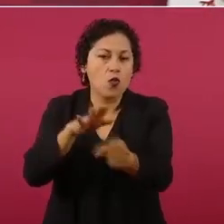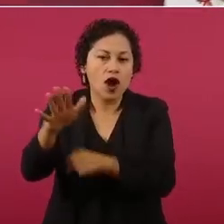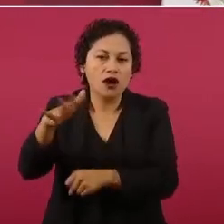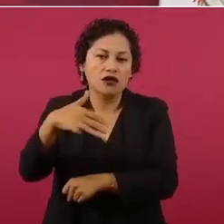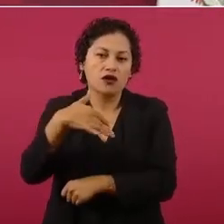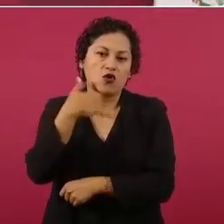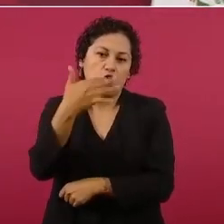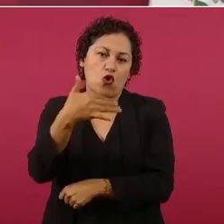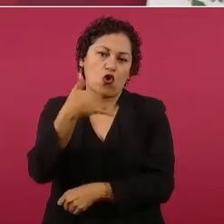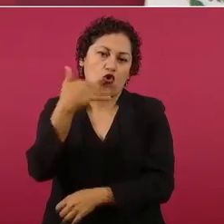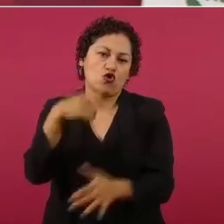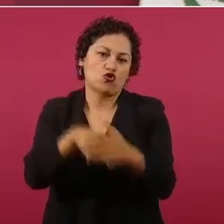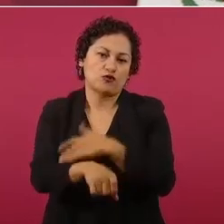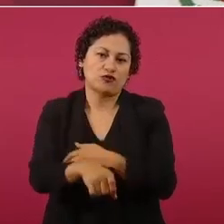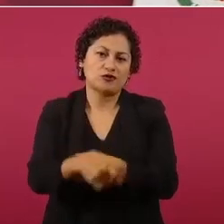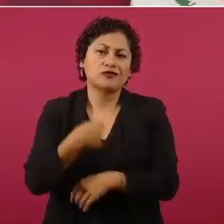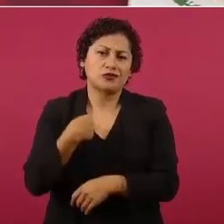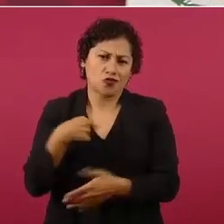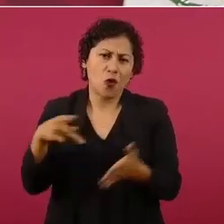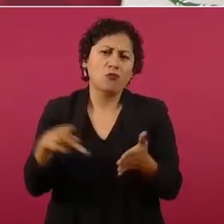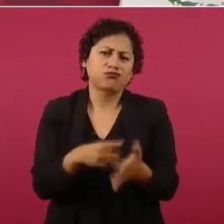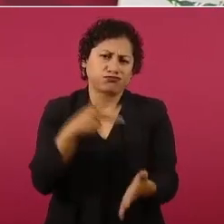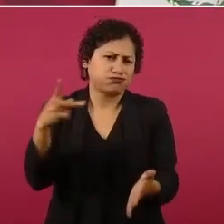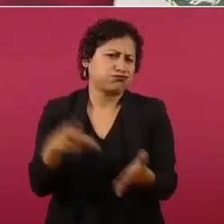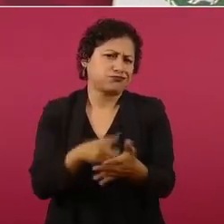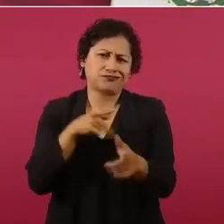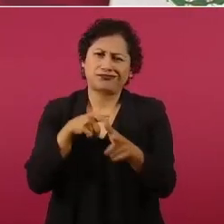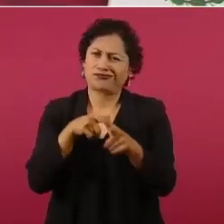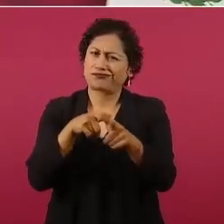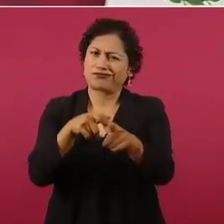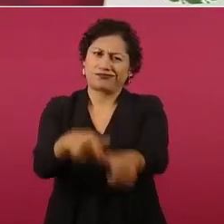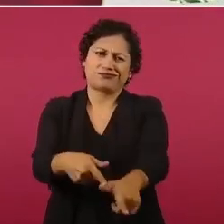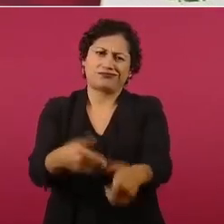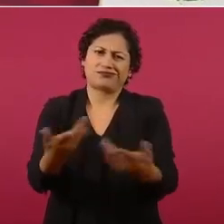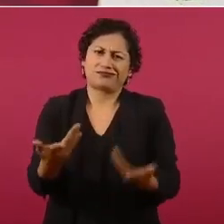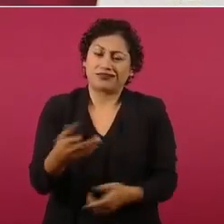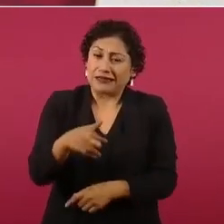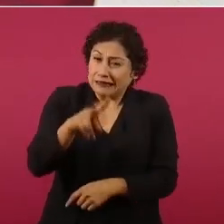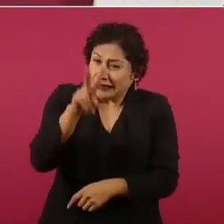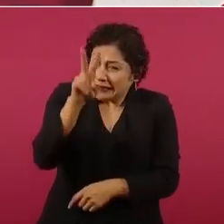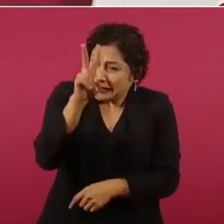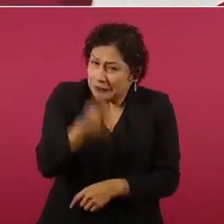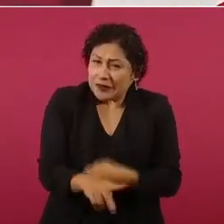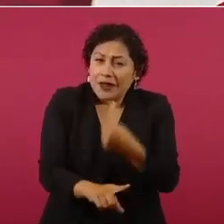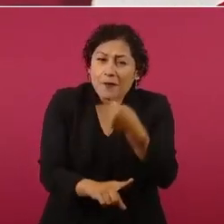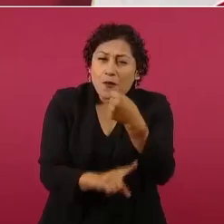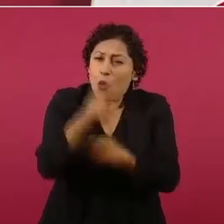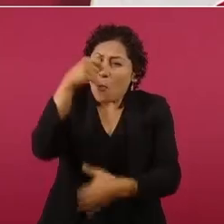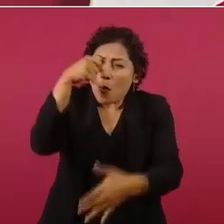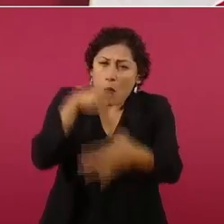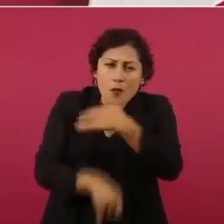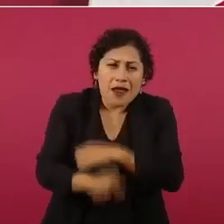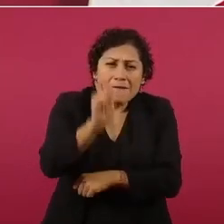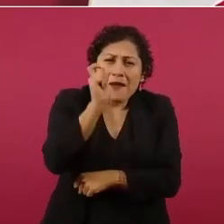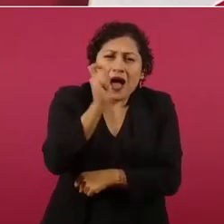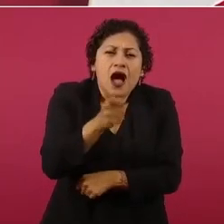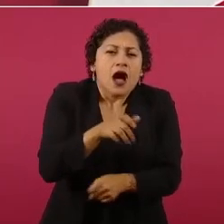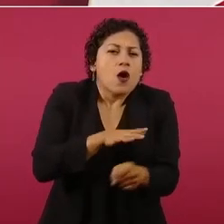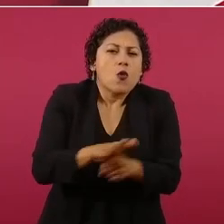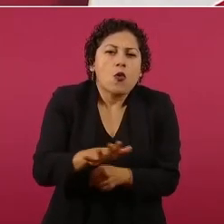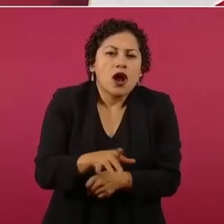no voy a dejar de decirlo, lo que está en el fondo es que quieren seguir robando,